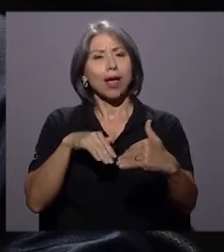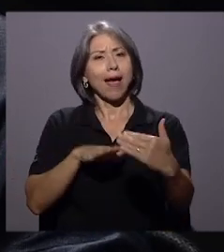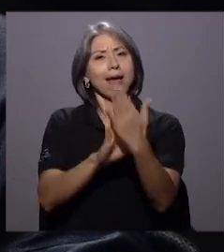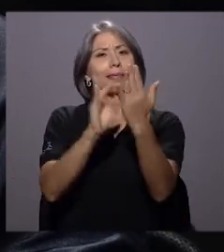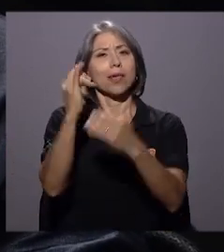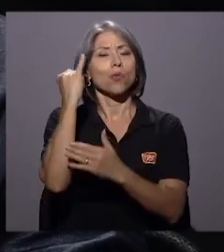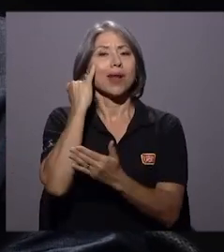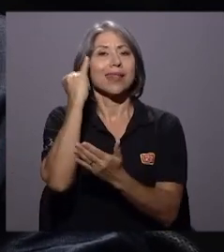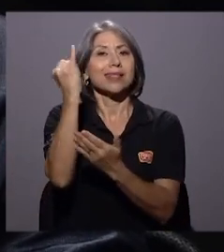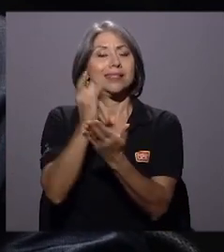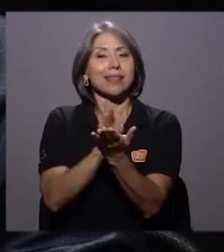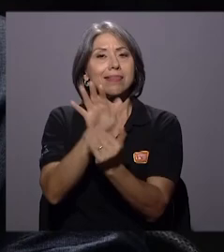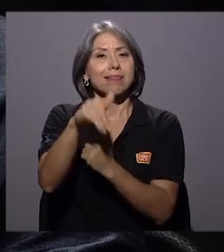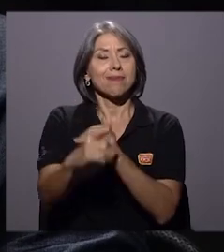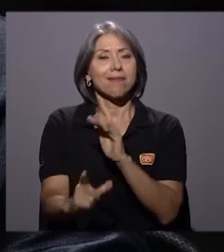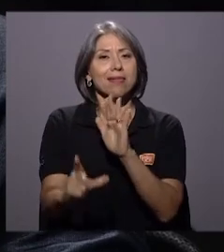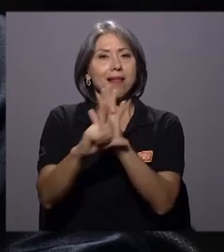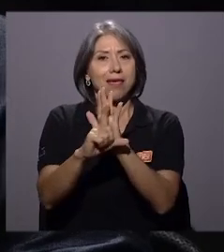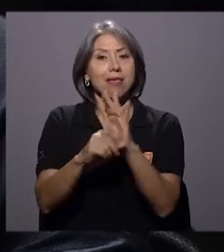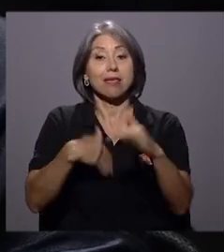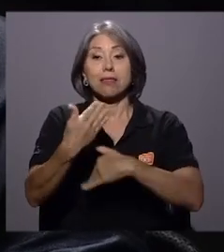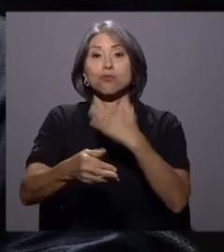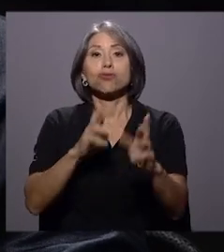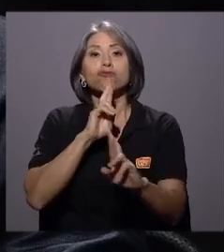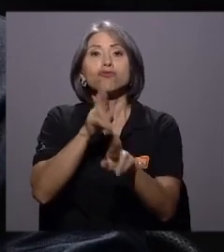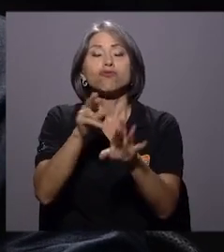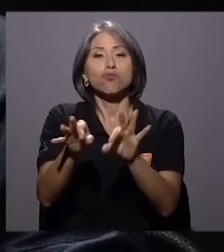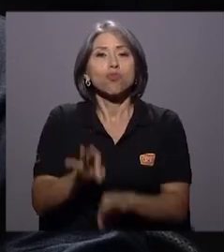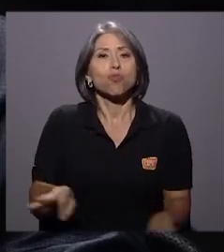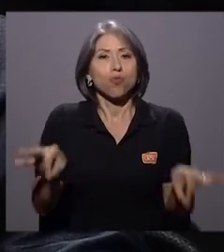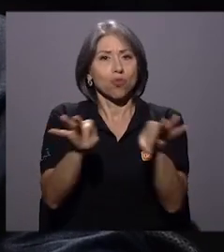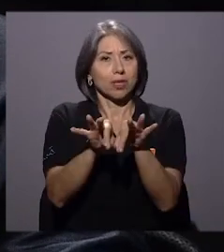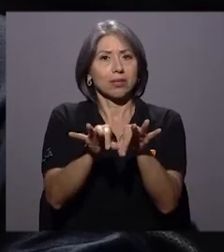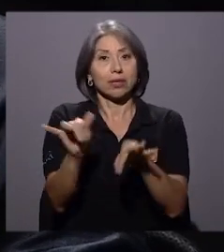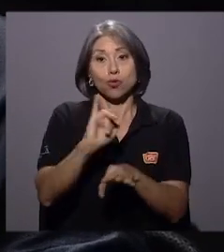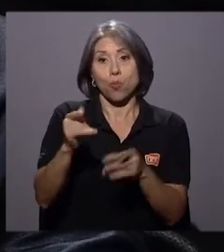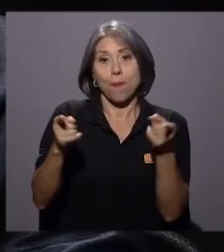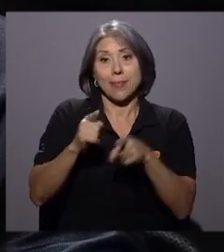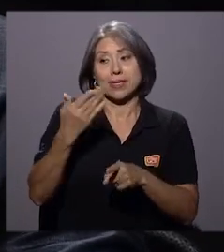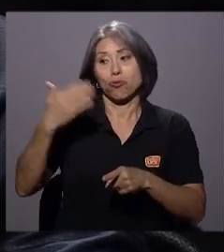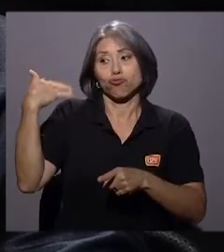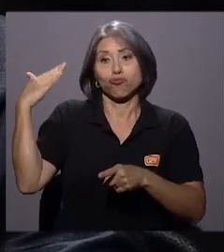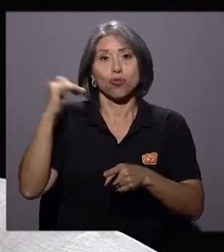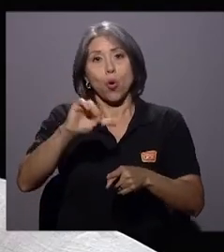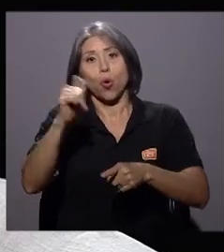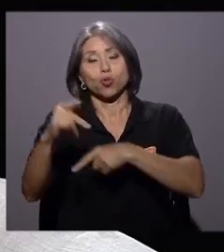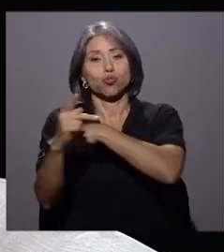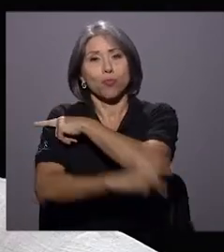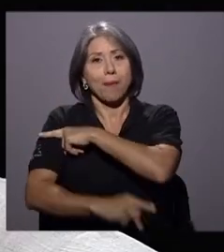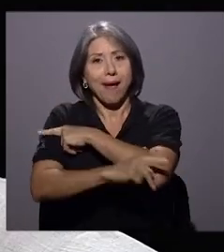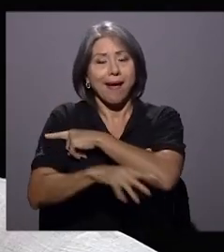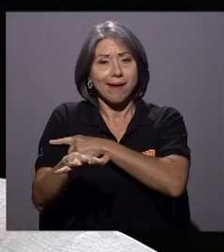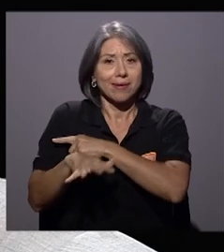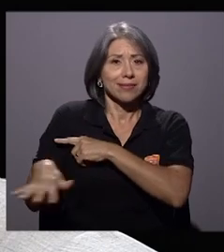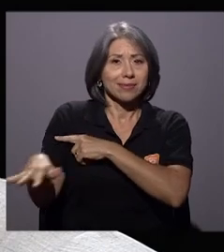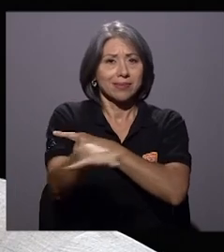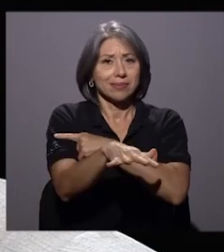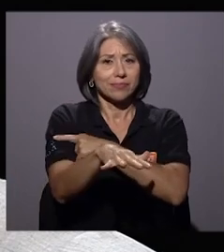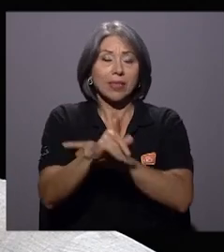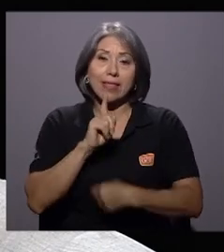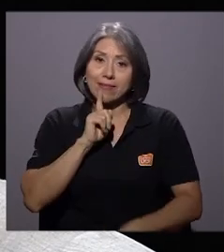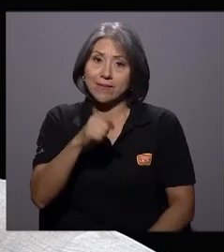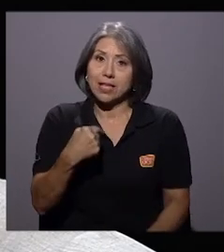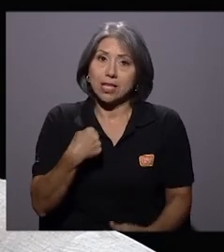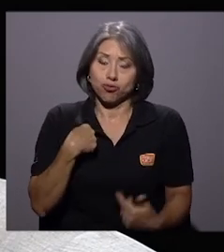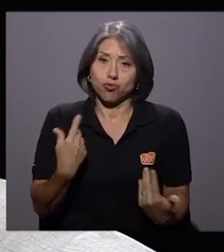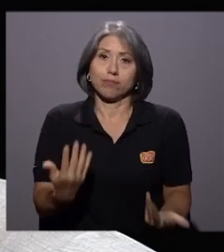efectivamente traería resultados muy importantes como lo ha traído en otros países, en otras latitudes. Y yo de verdad que ahí